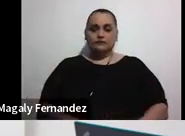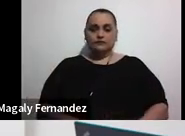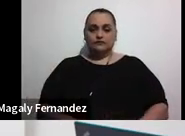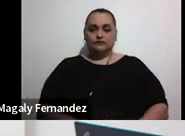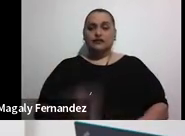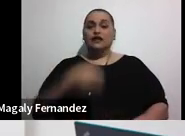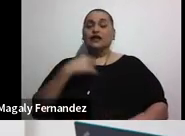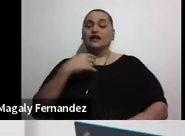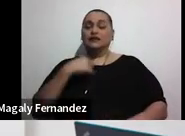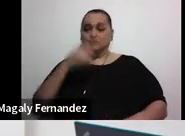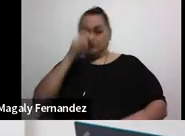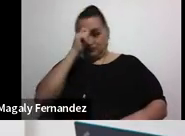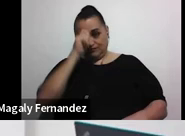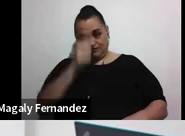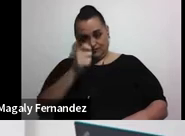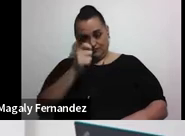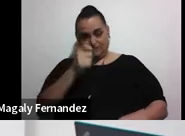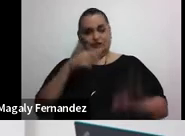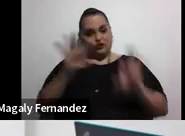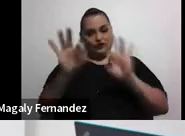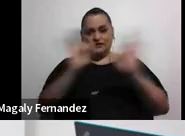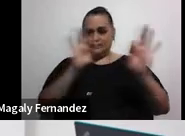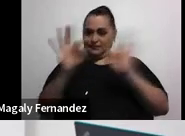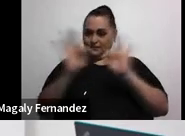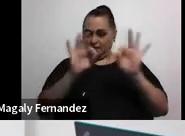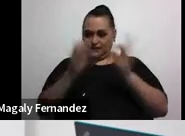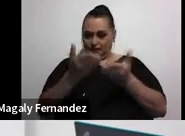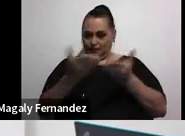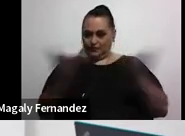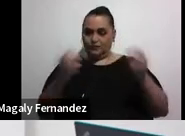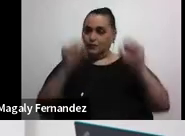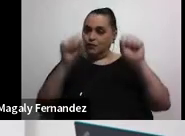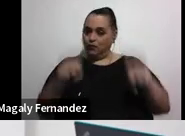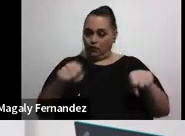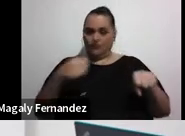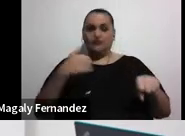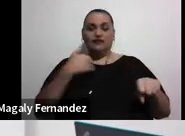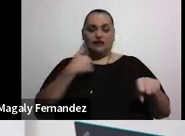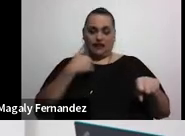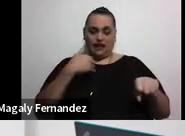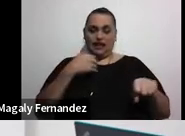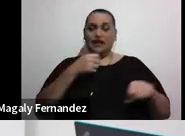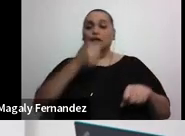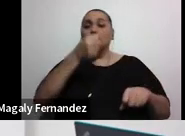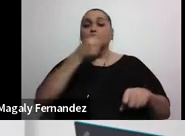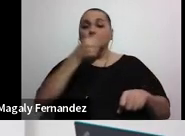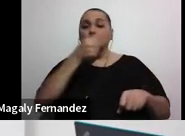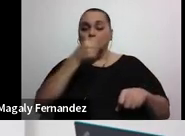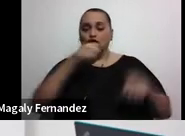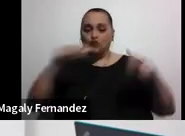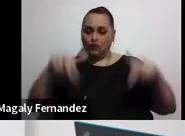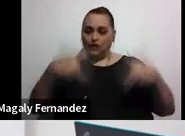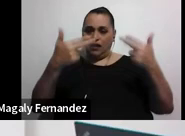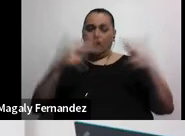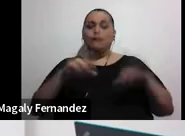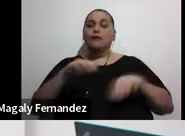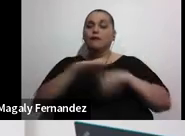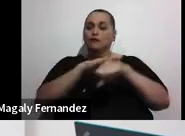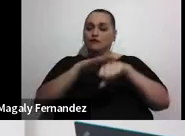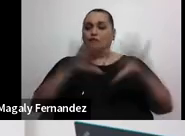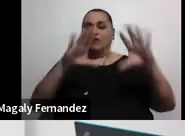cordialmente les invitamos a que puedan tener sus micrófonos y cámaras apagadas,